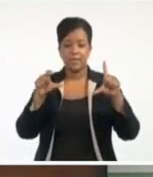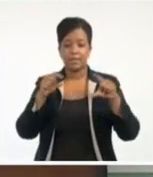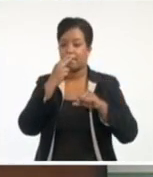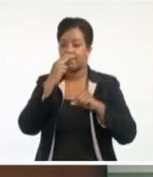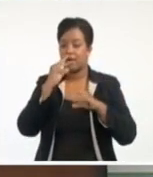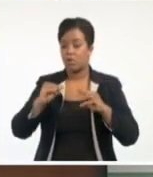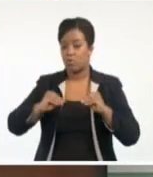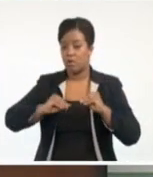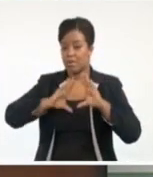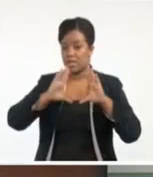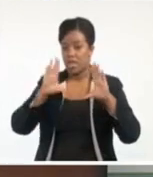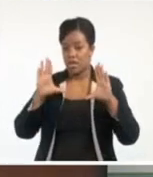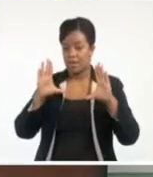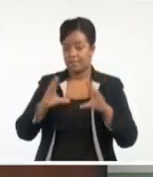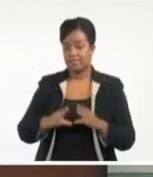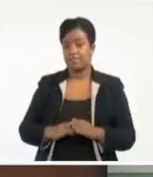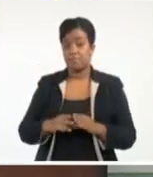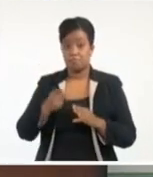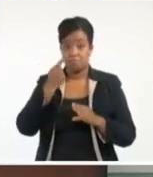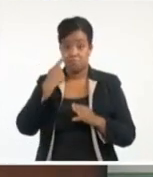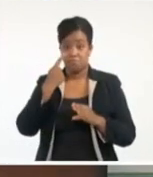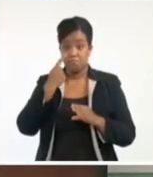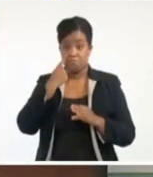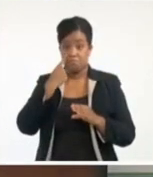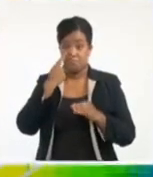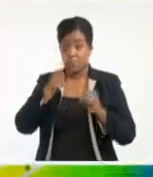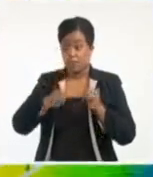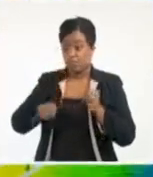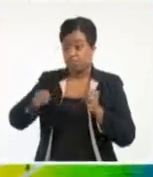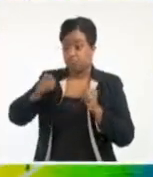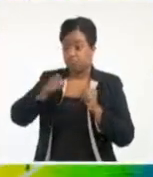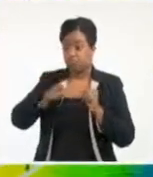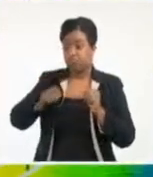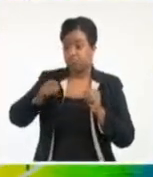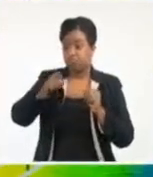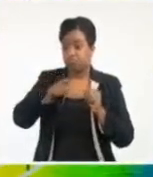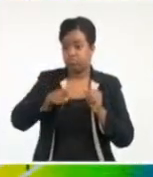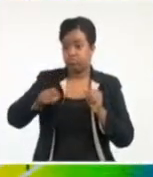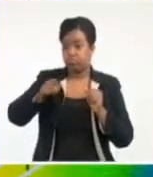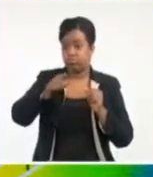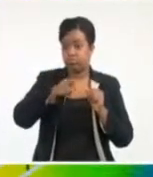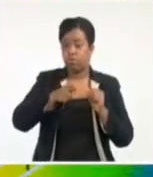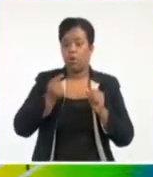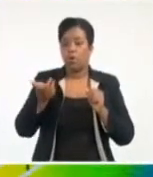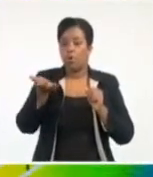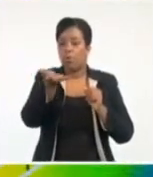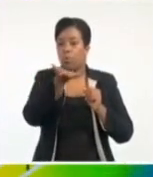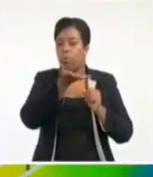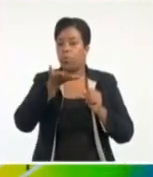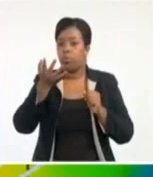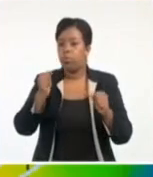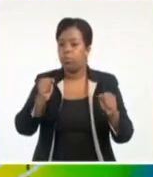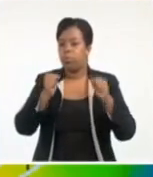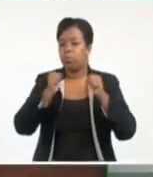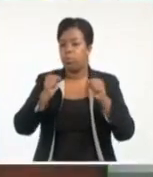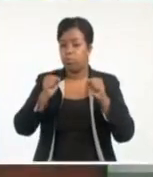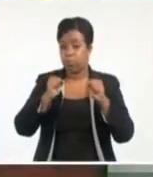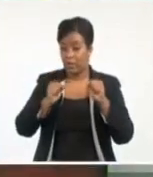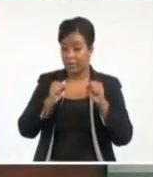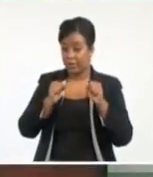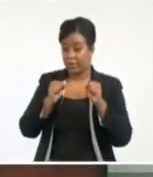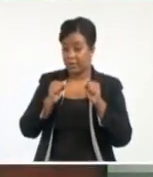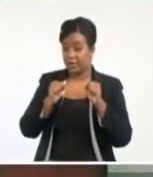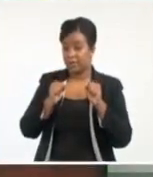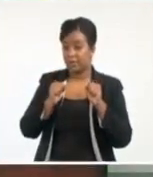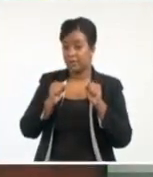Pero fíjense que la circulación, los vientos fuertes de la circulación superficial, las corrientes de arrastra que